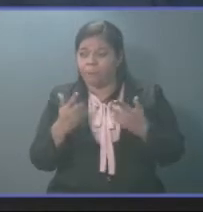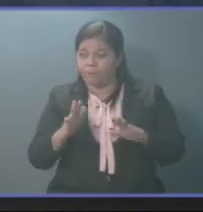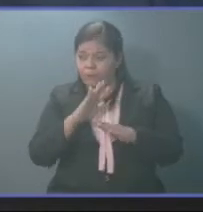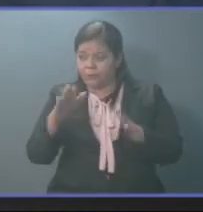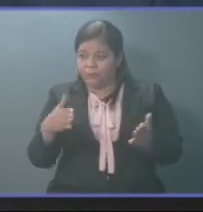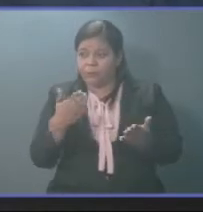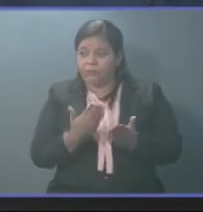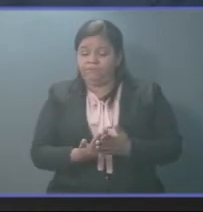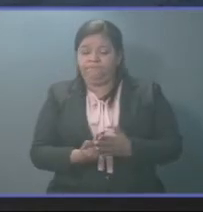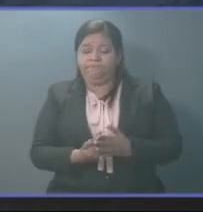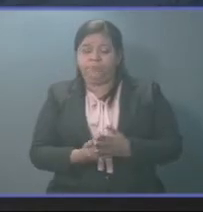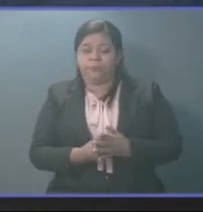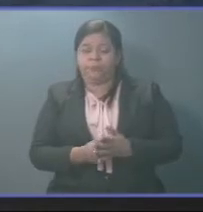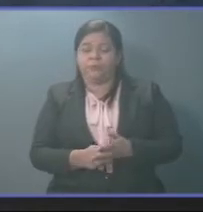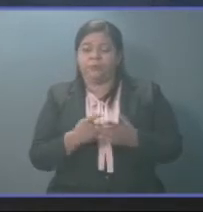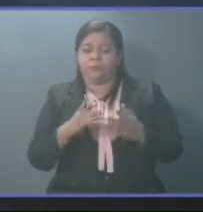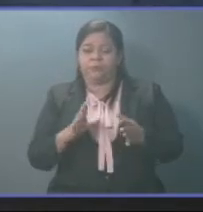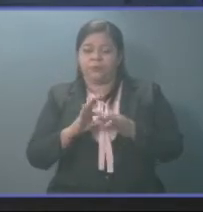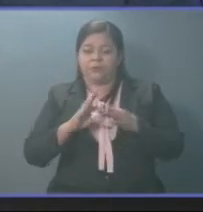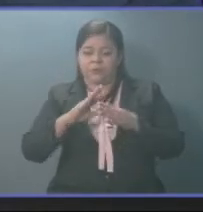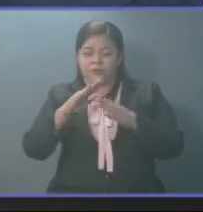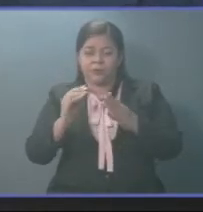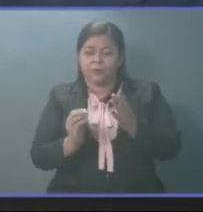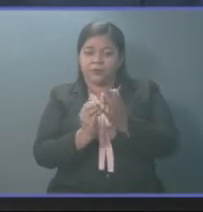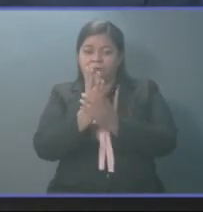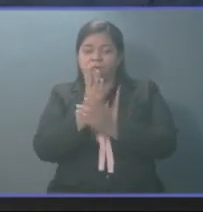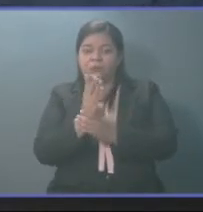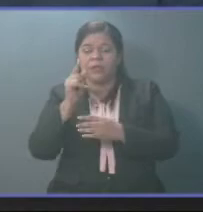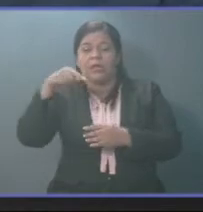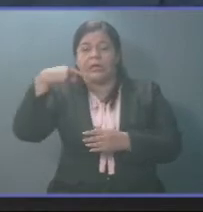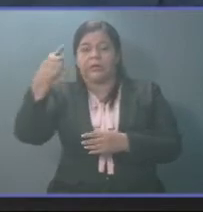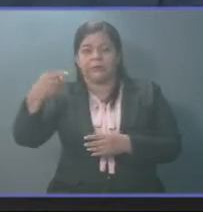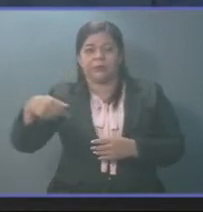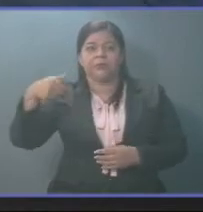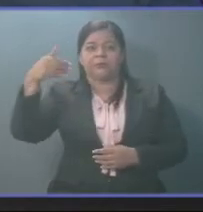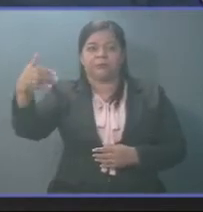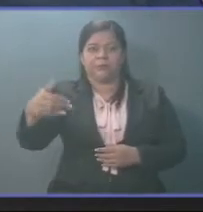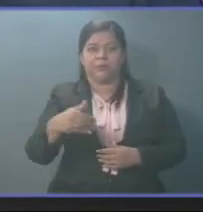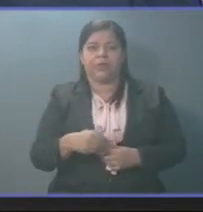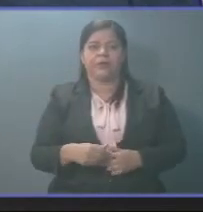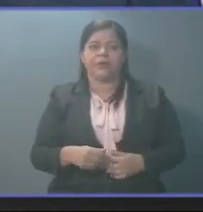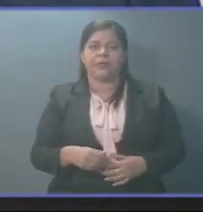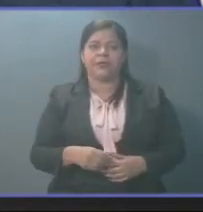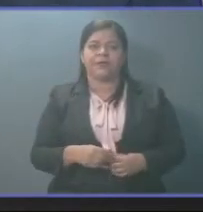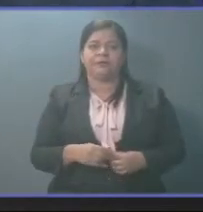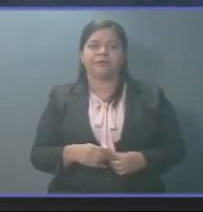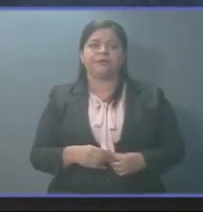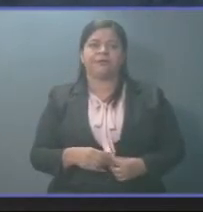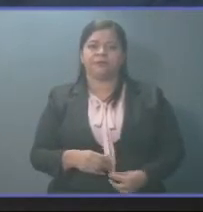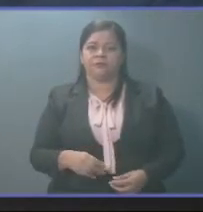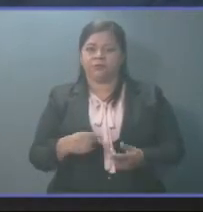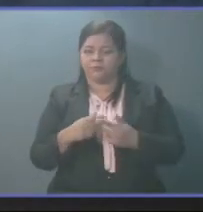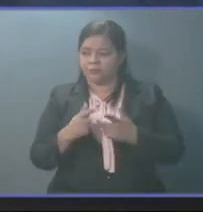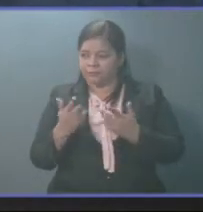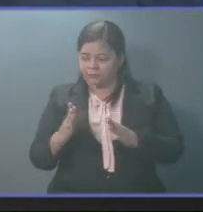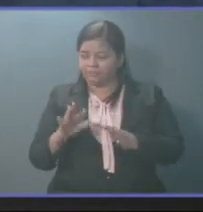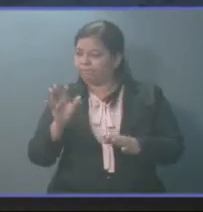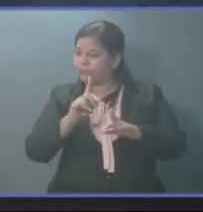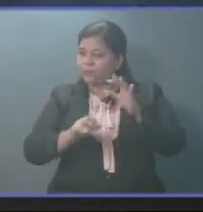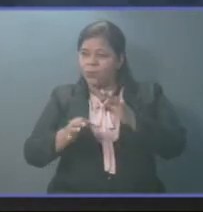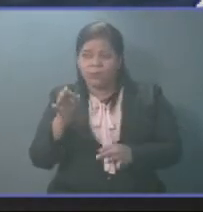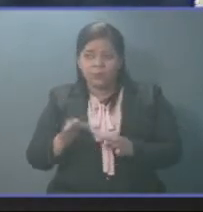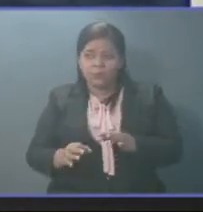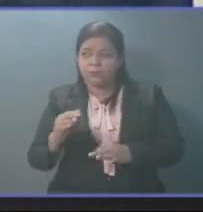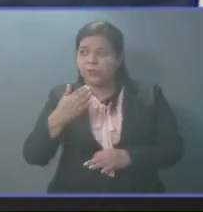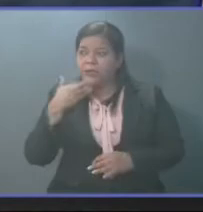germinando para la próxima planta del próximo año. No es justo que a un sector